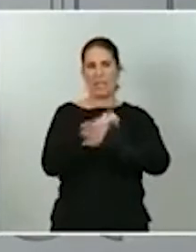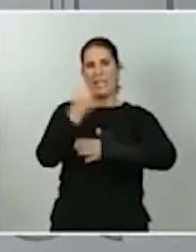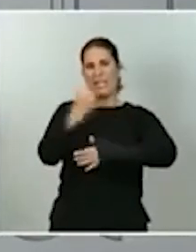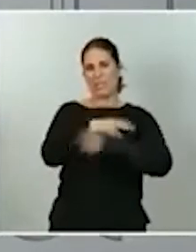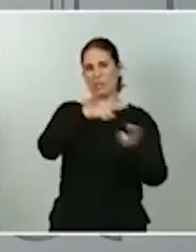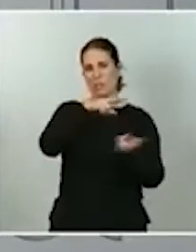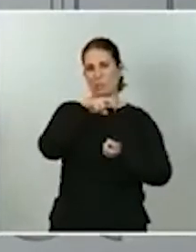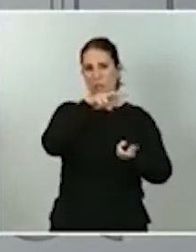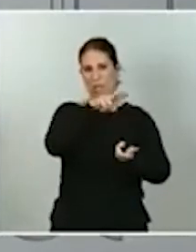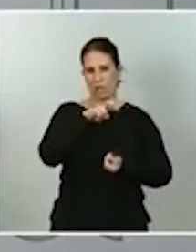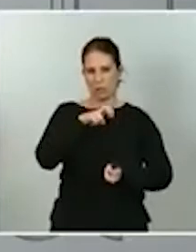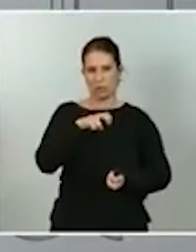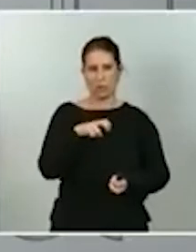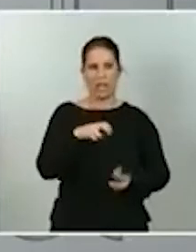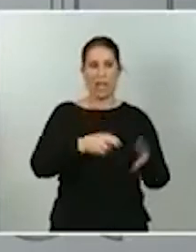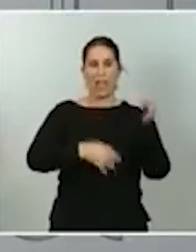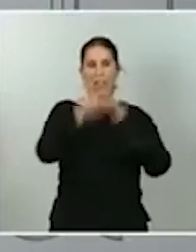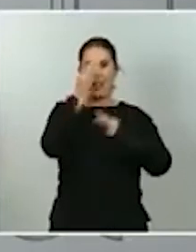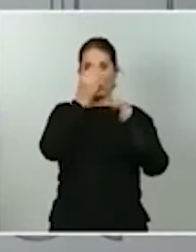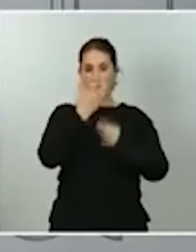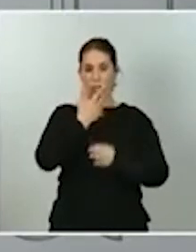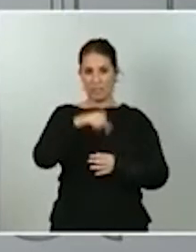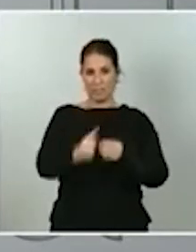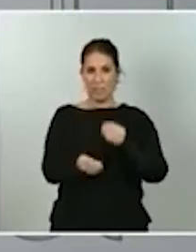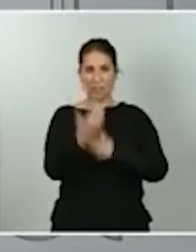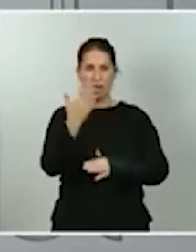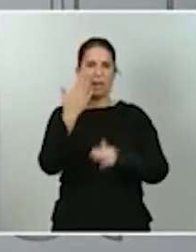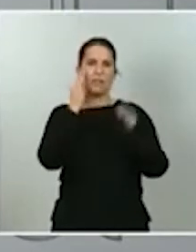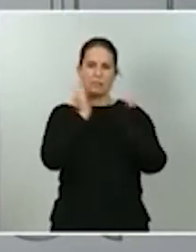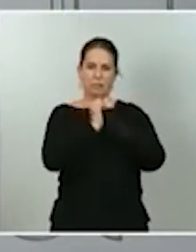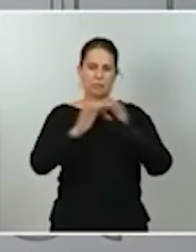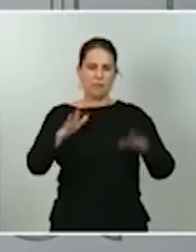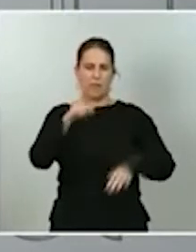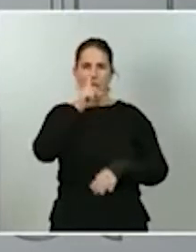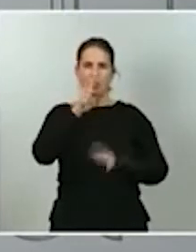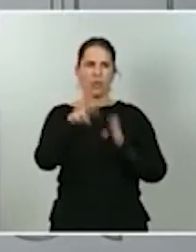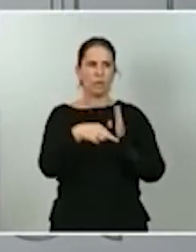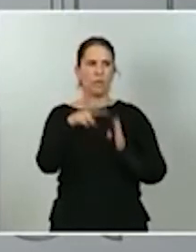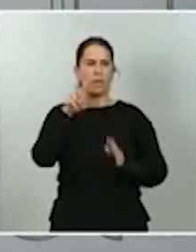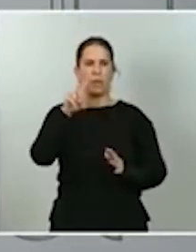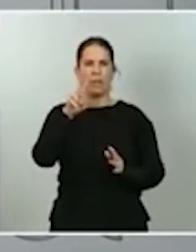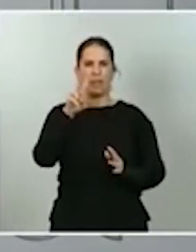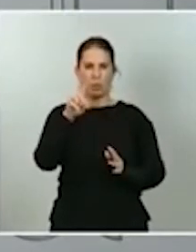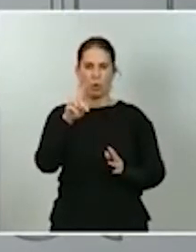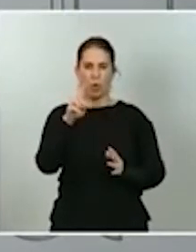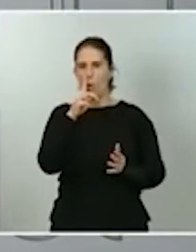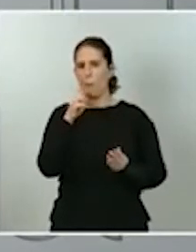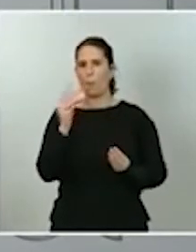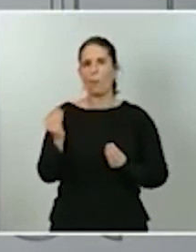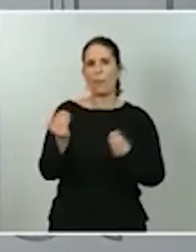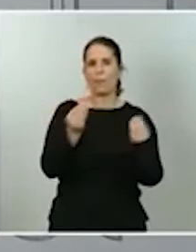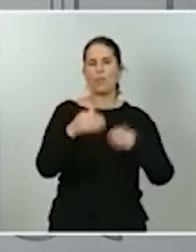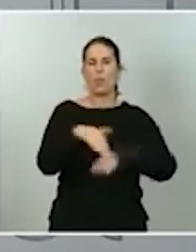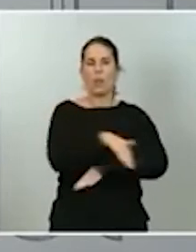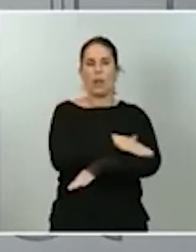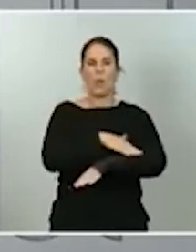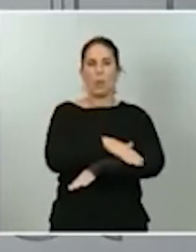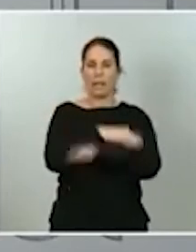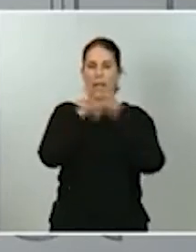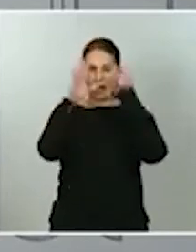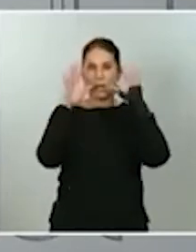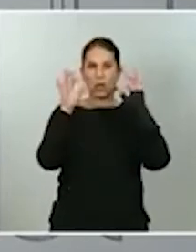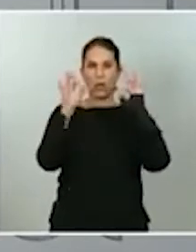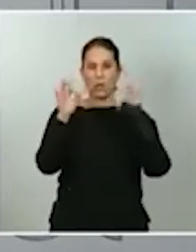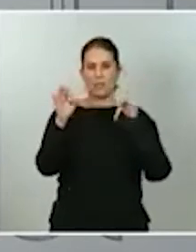datos que hemos conocido esta mañana, es obvio que para el año 2021 la previsión que tiene el Gobierno es de que se incrementen los ingresos